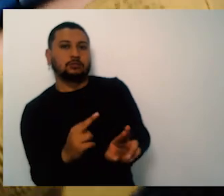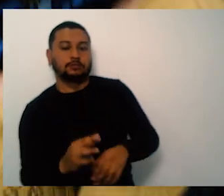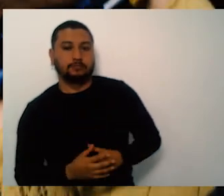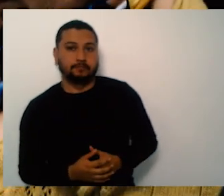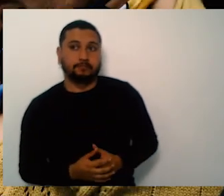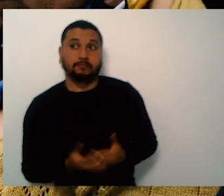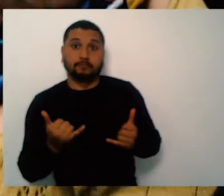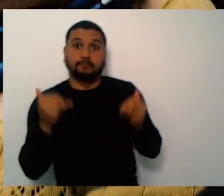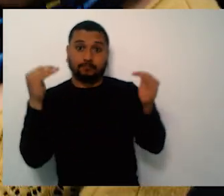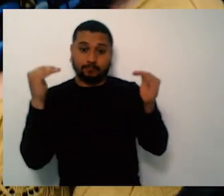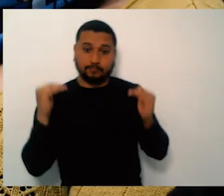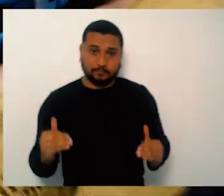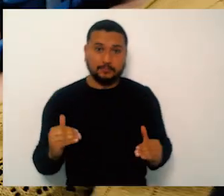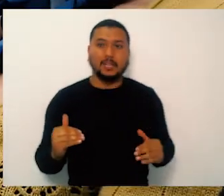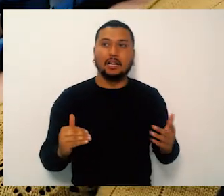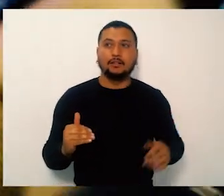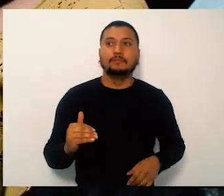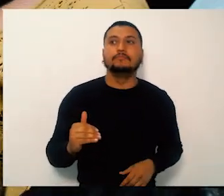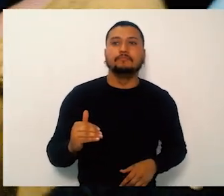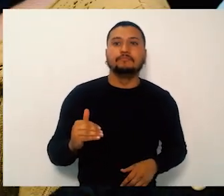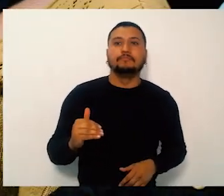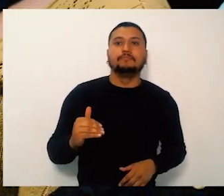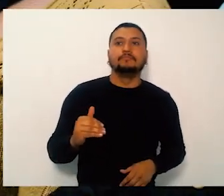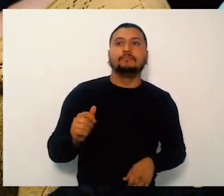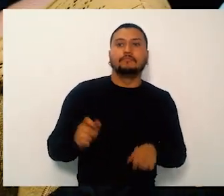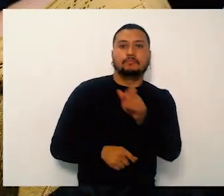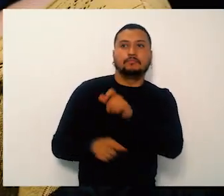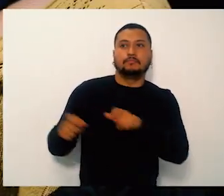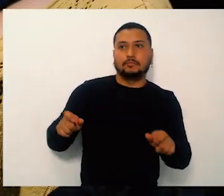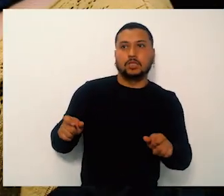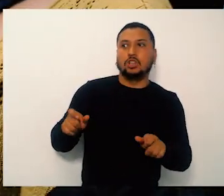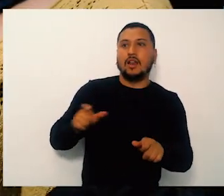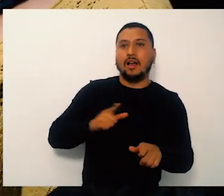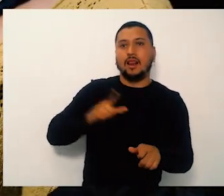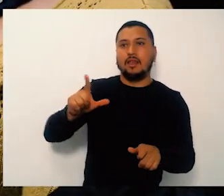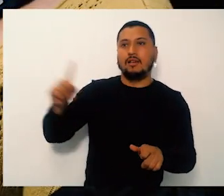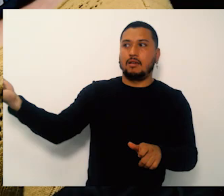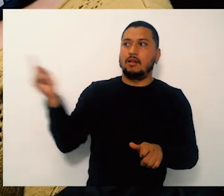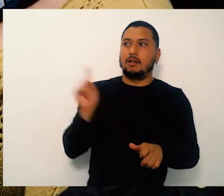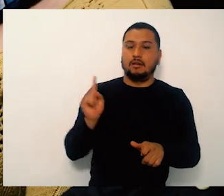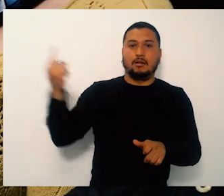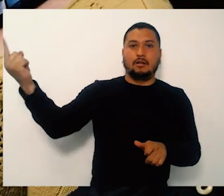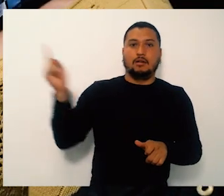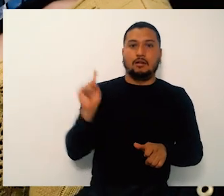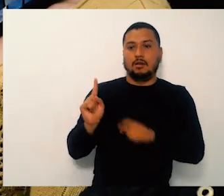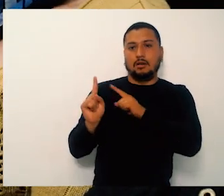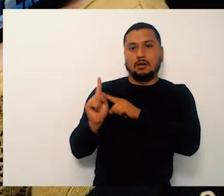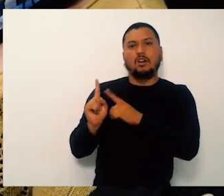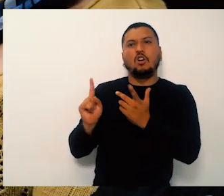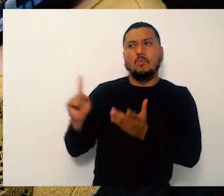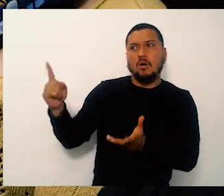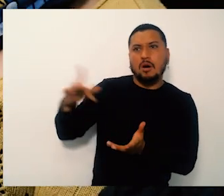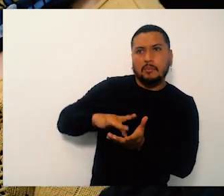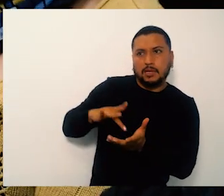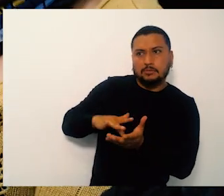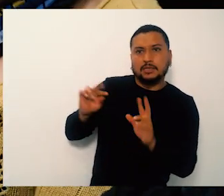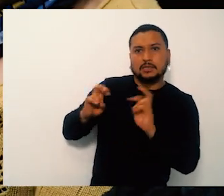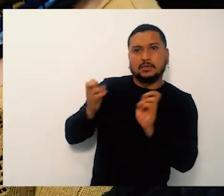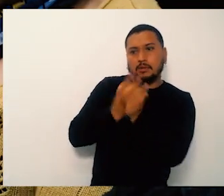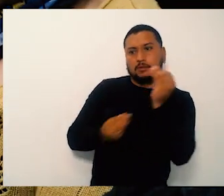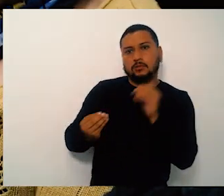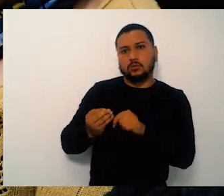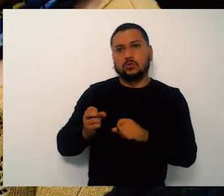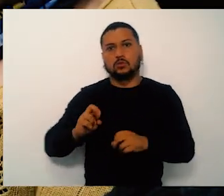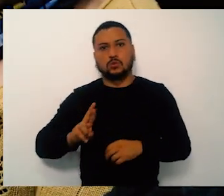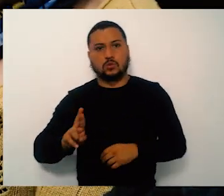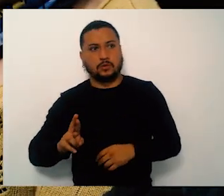tema de las entregas de los medicamentos. Ese tema es complejo. Yo lo veo muy complicado. ¿Qué se ha hecho